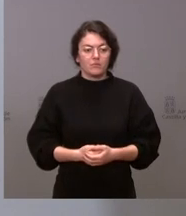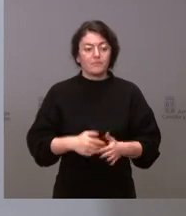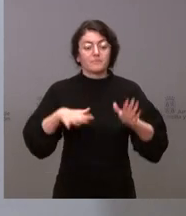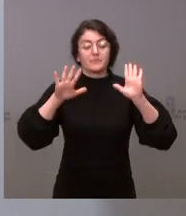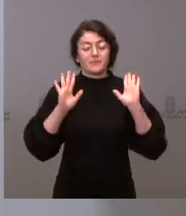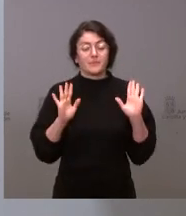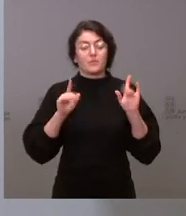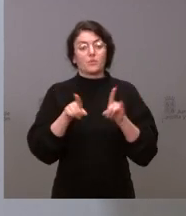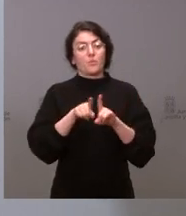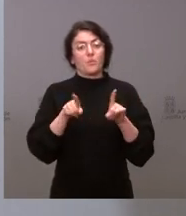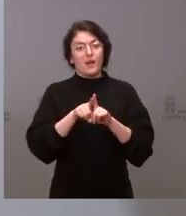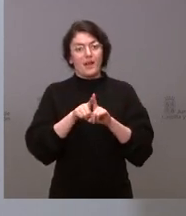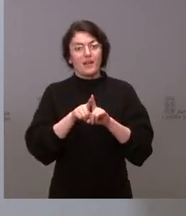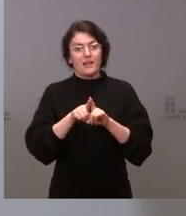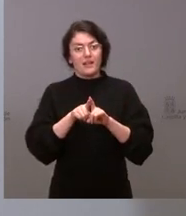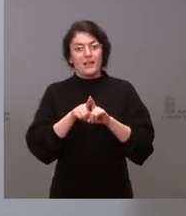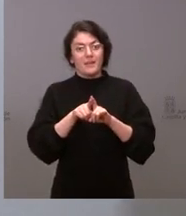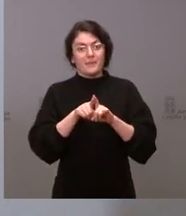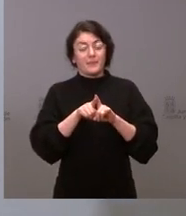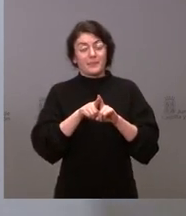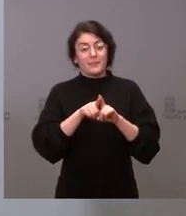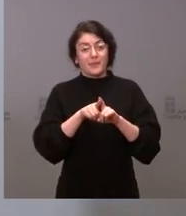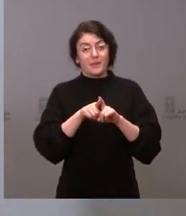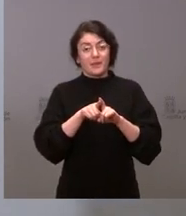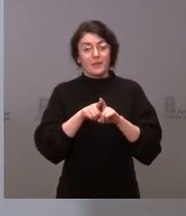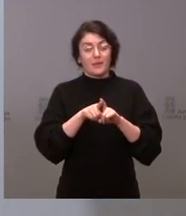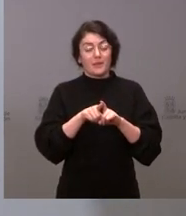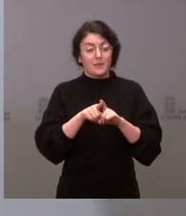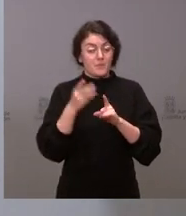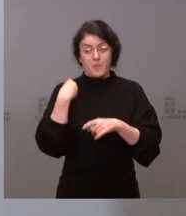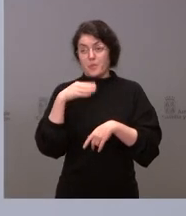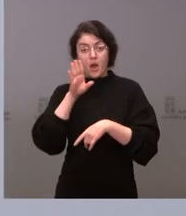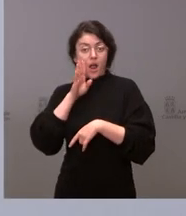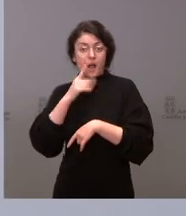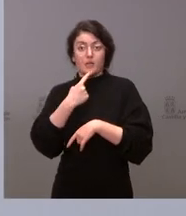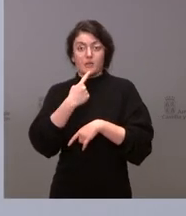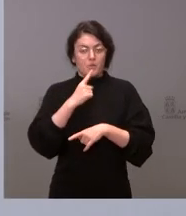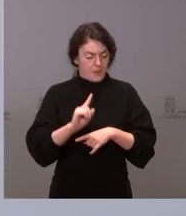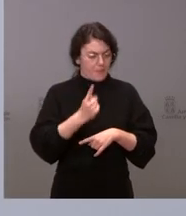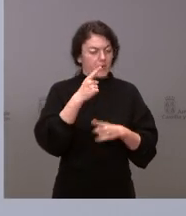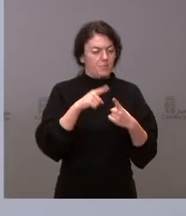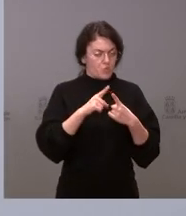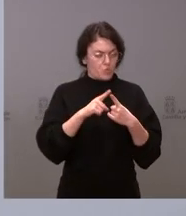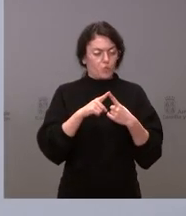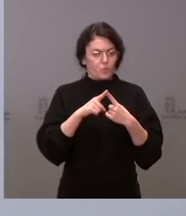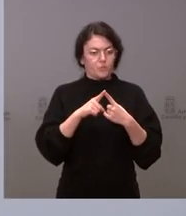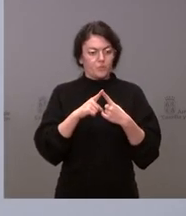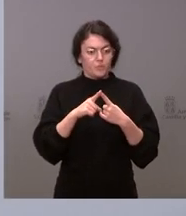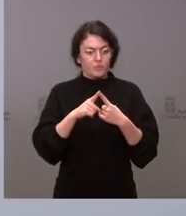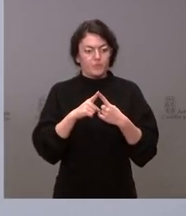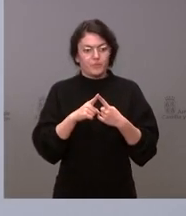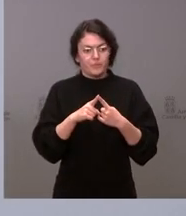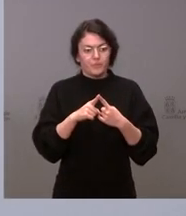paquete, lo he dicho, a través, quiero decir, primero, primera reflexión, no es lo mismo